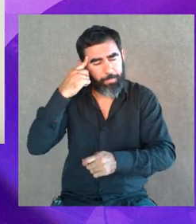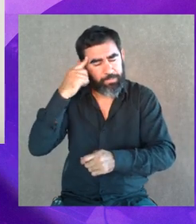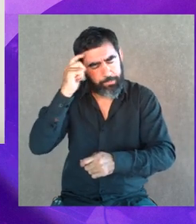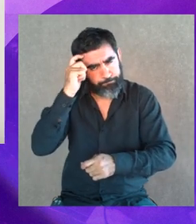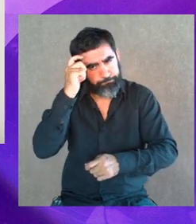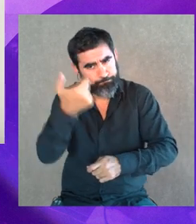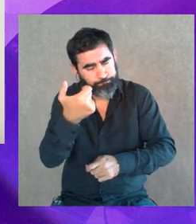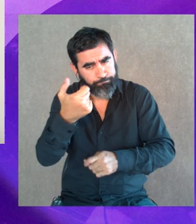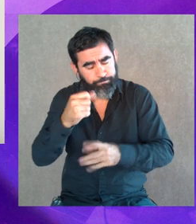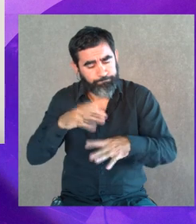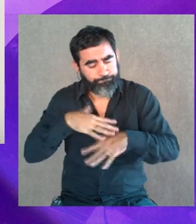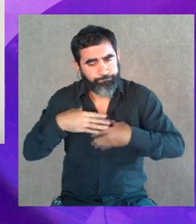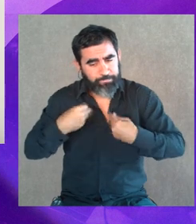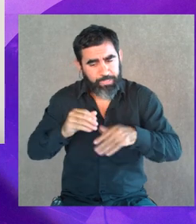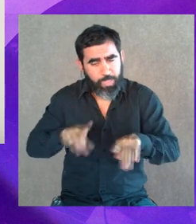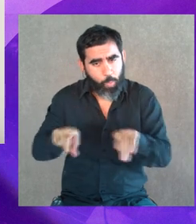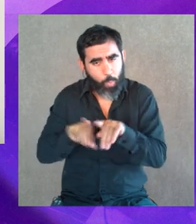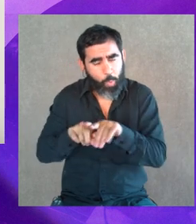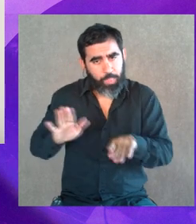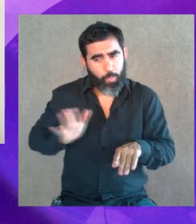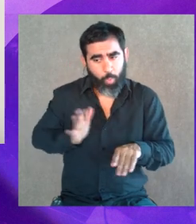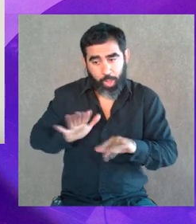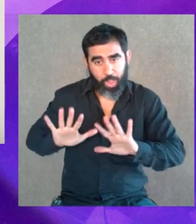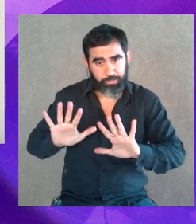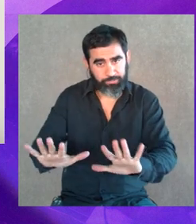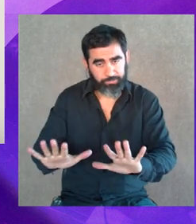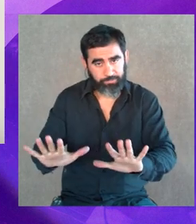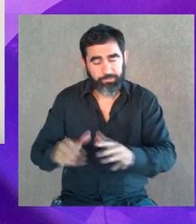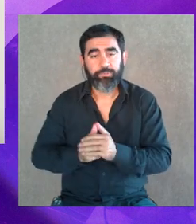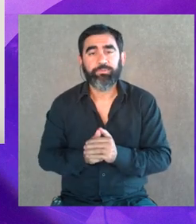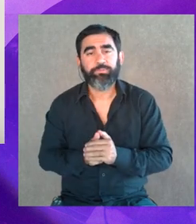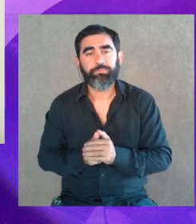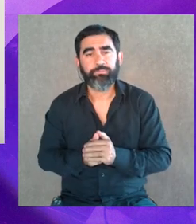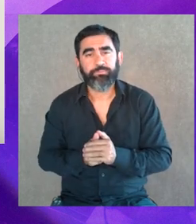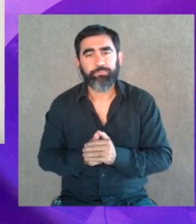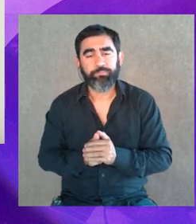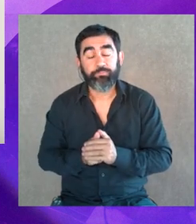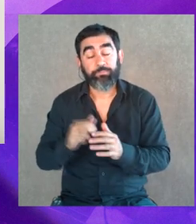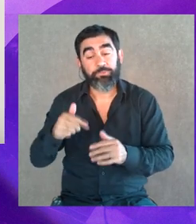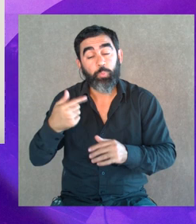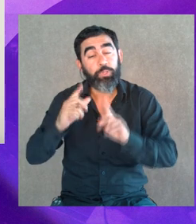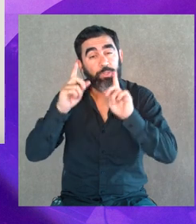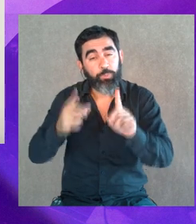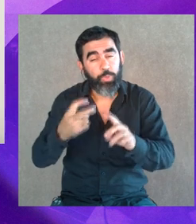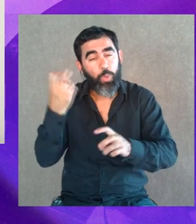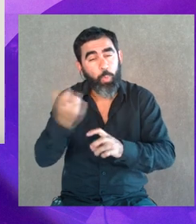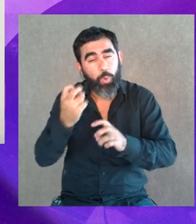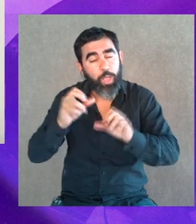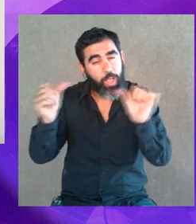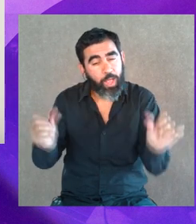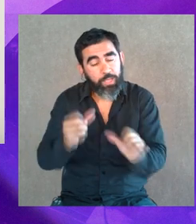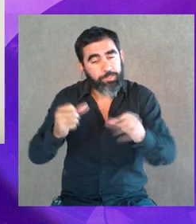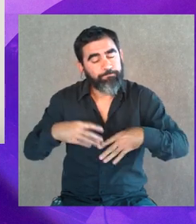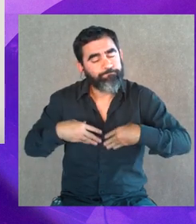ponerme la piel de esa mujer tan real de la obra. Después tratar de